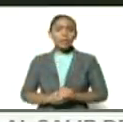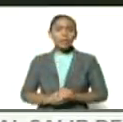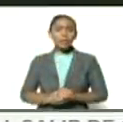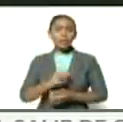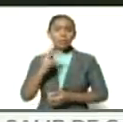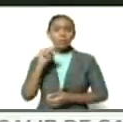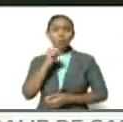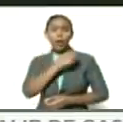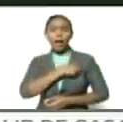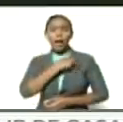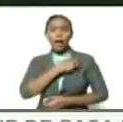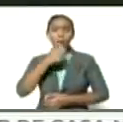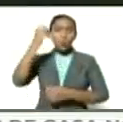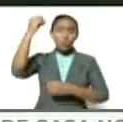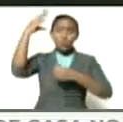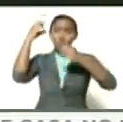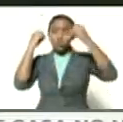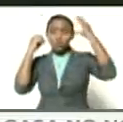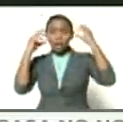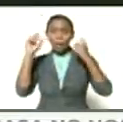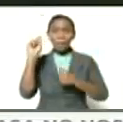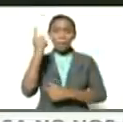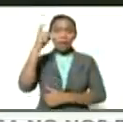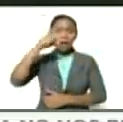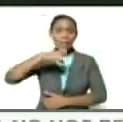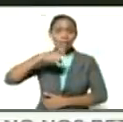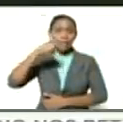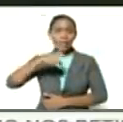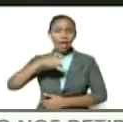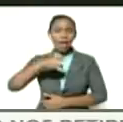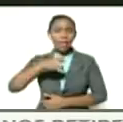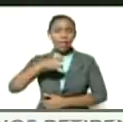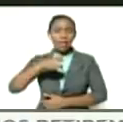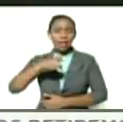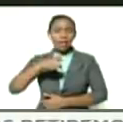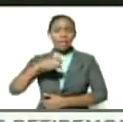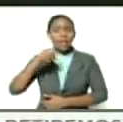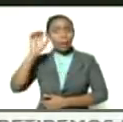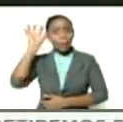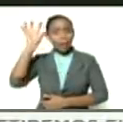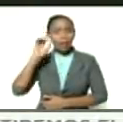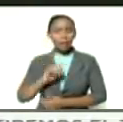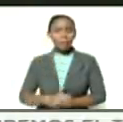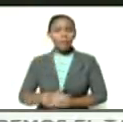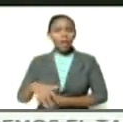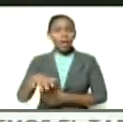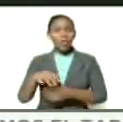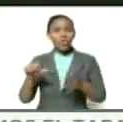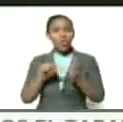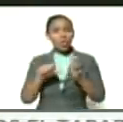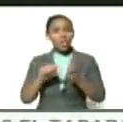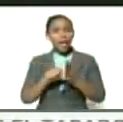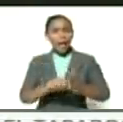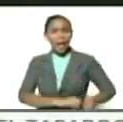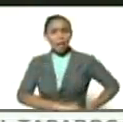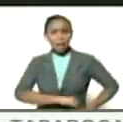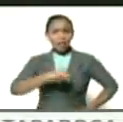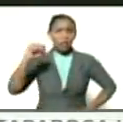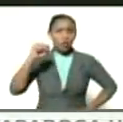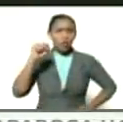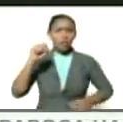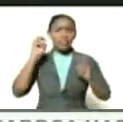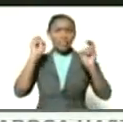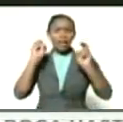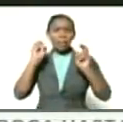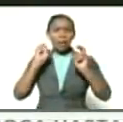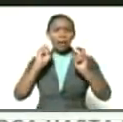son las primeras necesidades de la patria donde el libertador esgrime su concepto